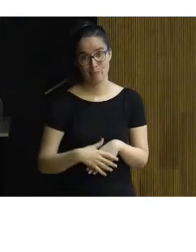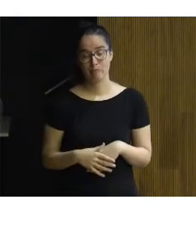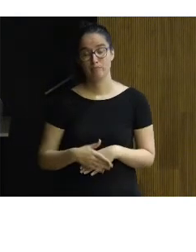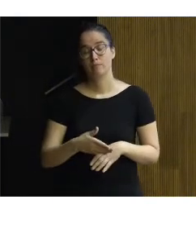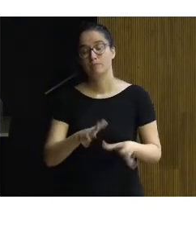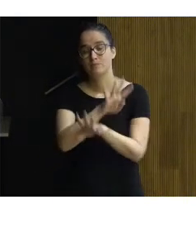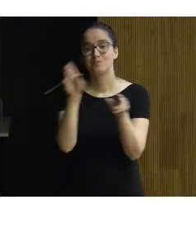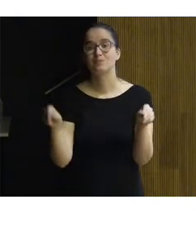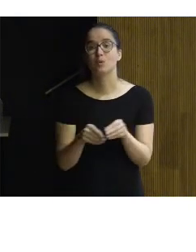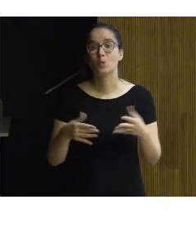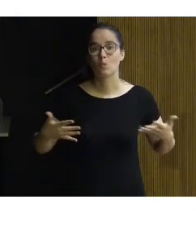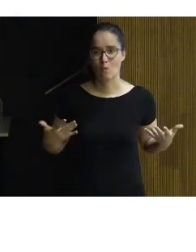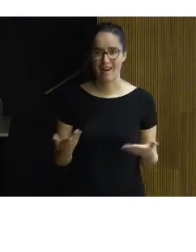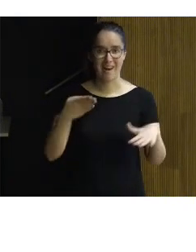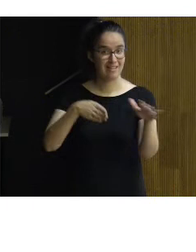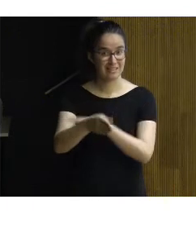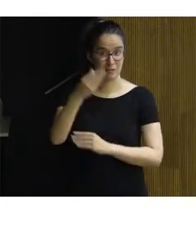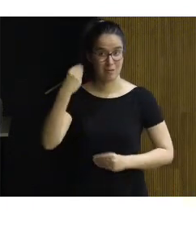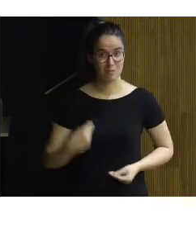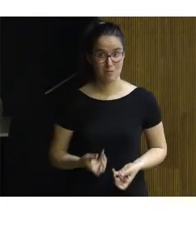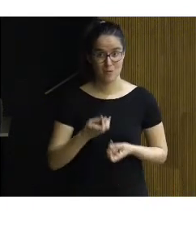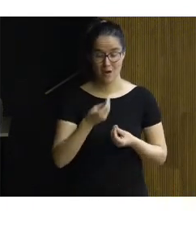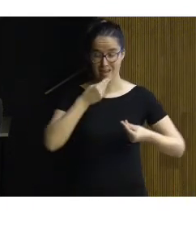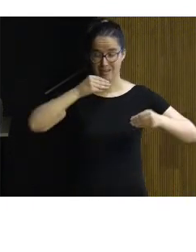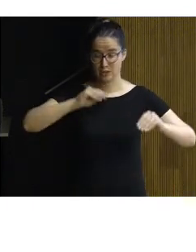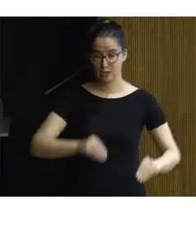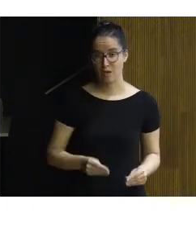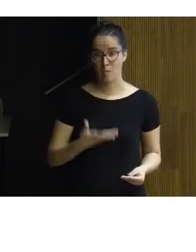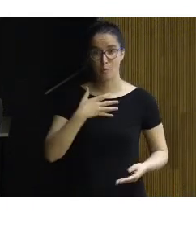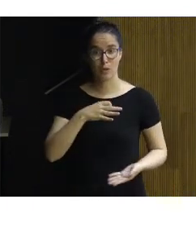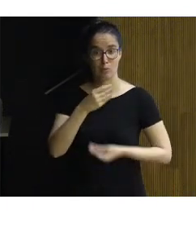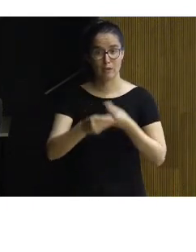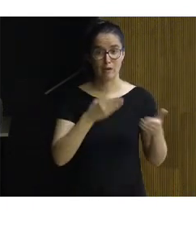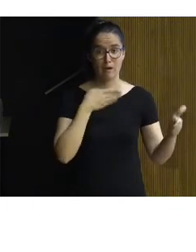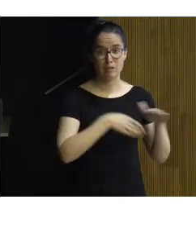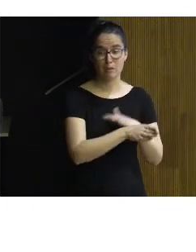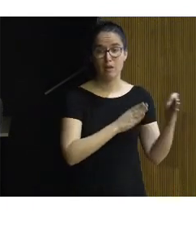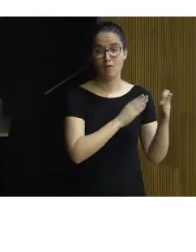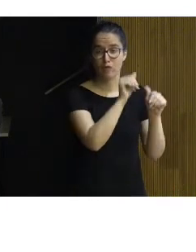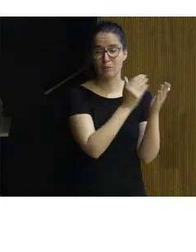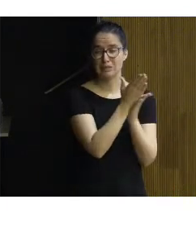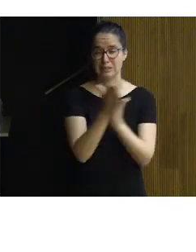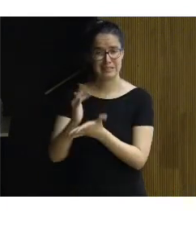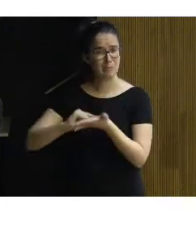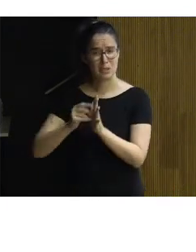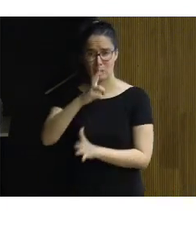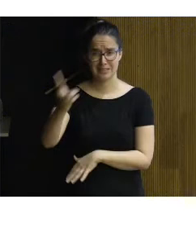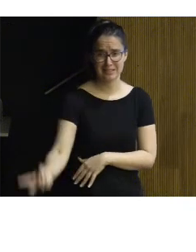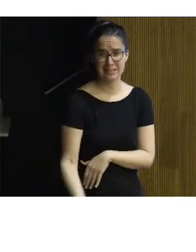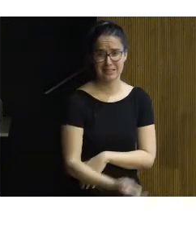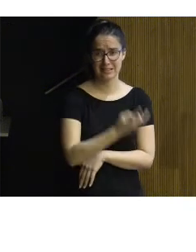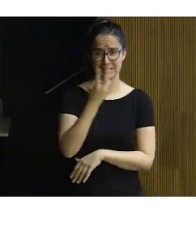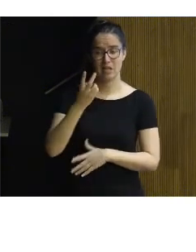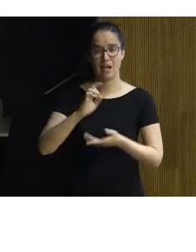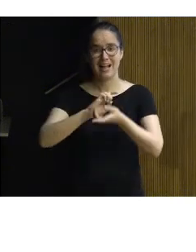Resumiendo, la accesibilidad, lo mismo que el relato de un hecho histórico, podemos abordarla desde muchas maneras y métodos. Antes de